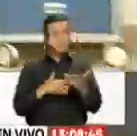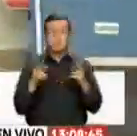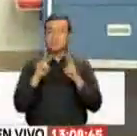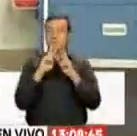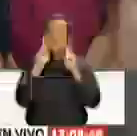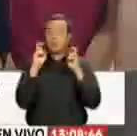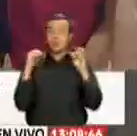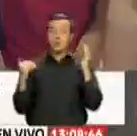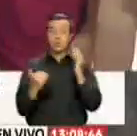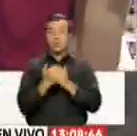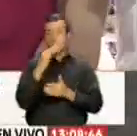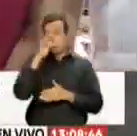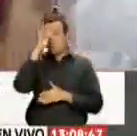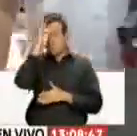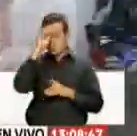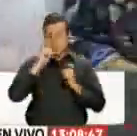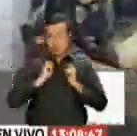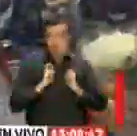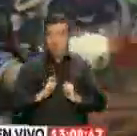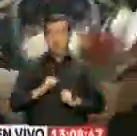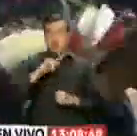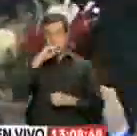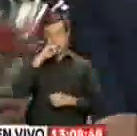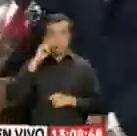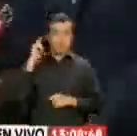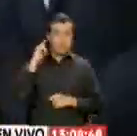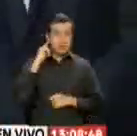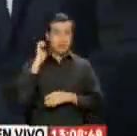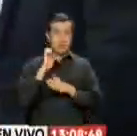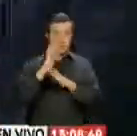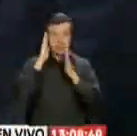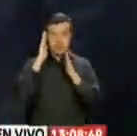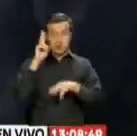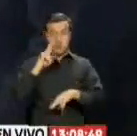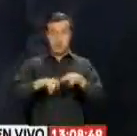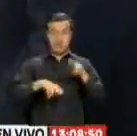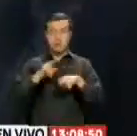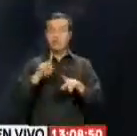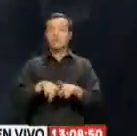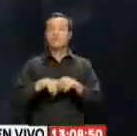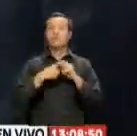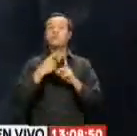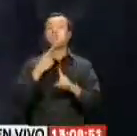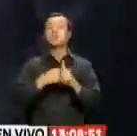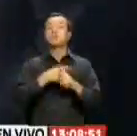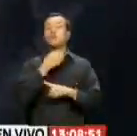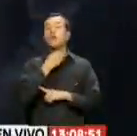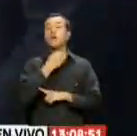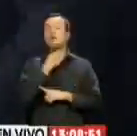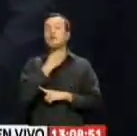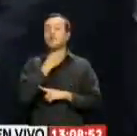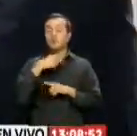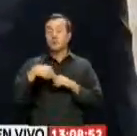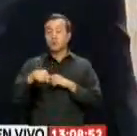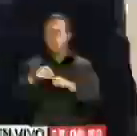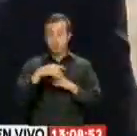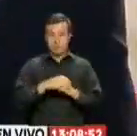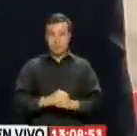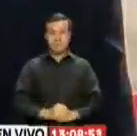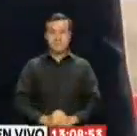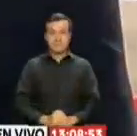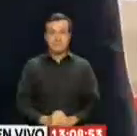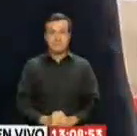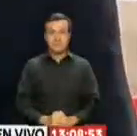el tema del nuevo hospital oncológico pediátrico ecuatoriano que comenzará su construcción en agosto de este año. Renata